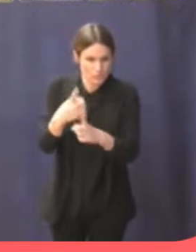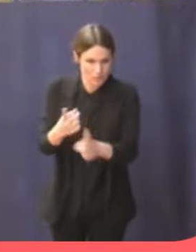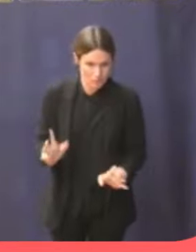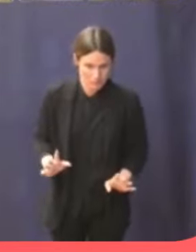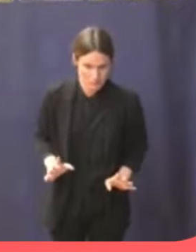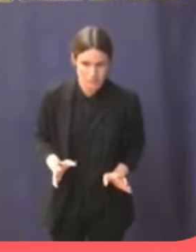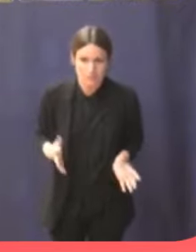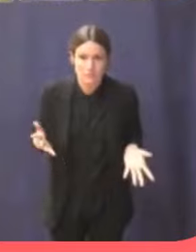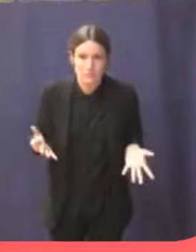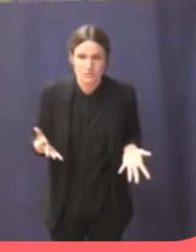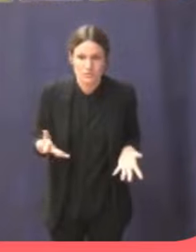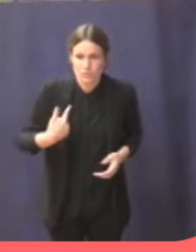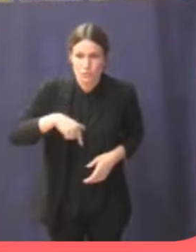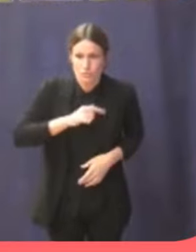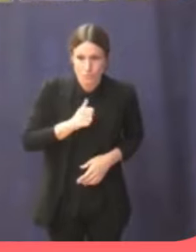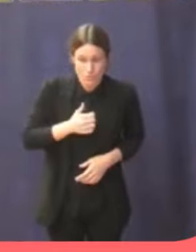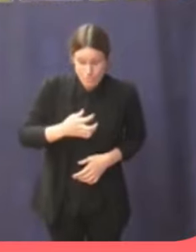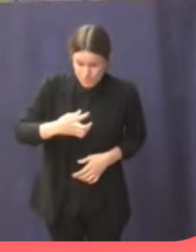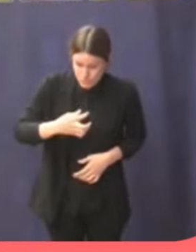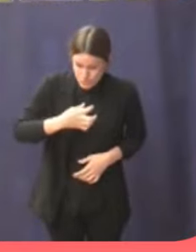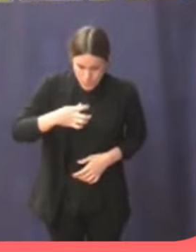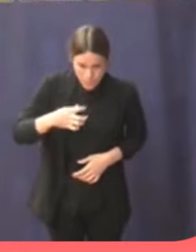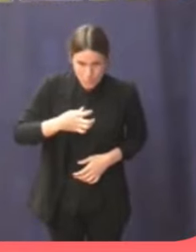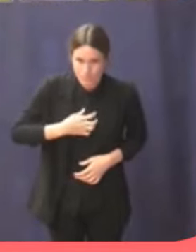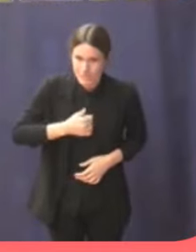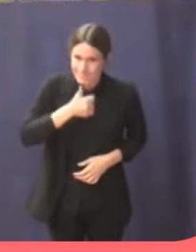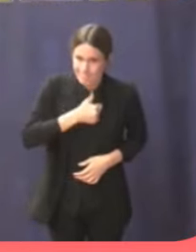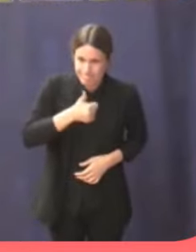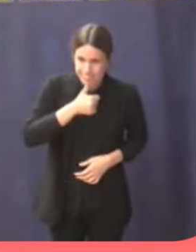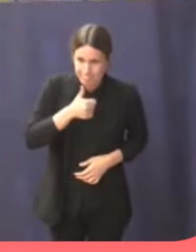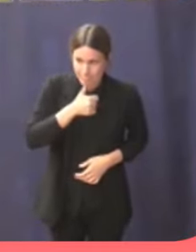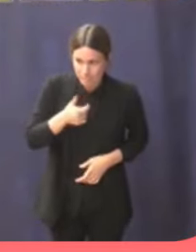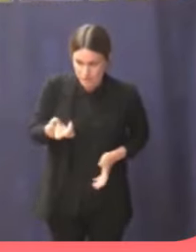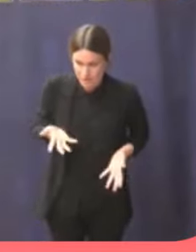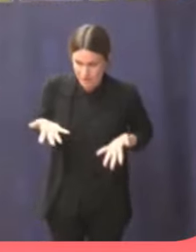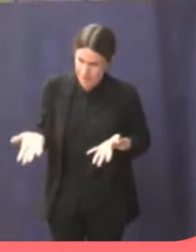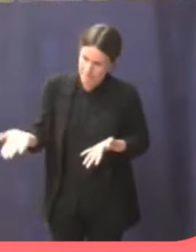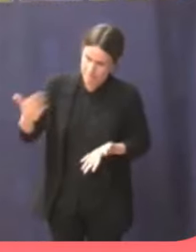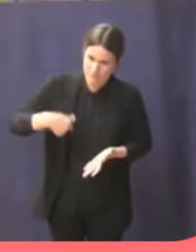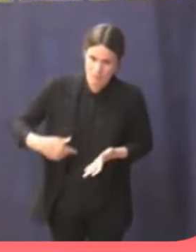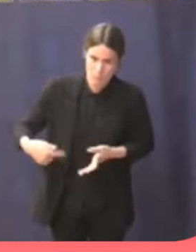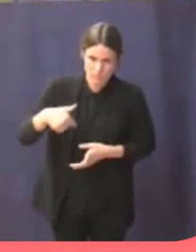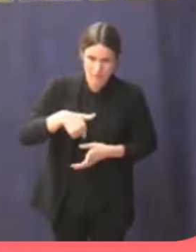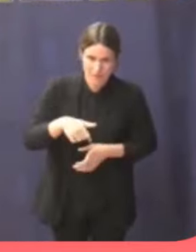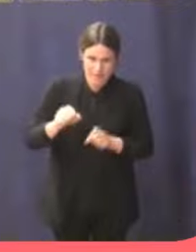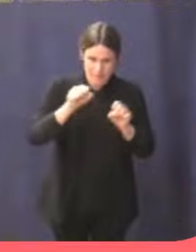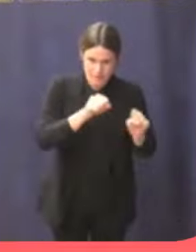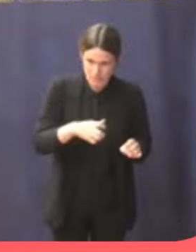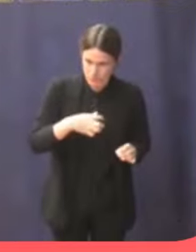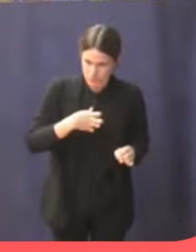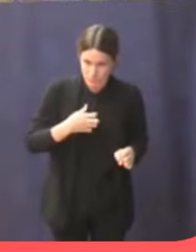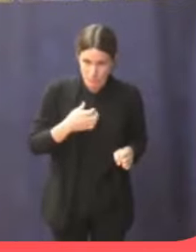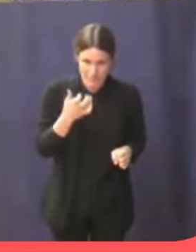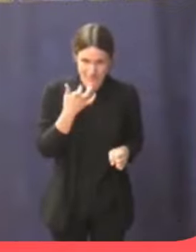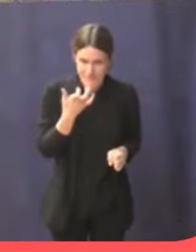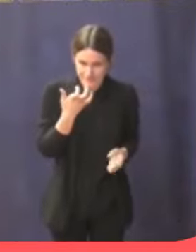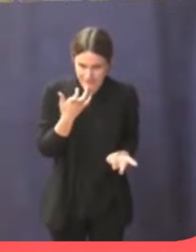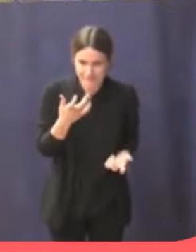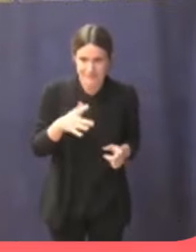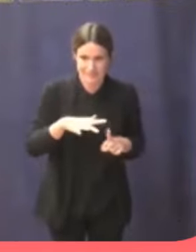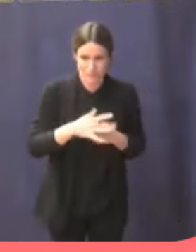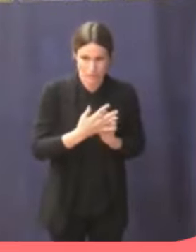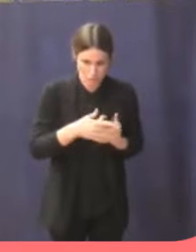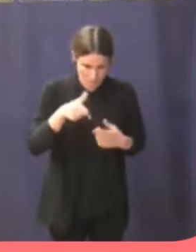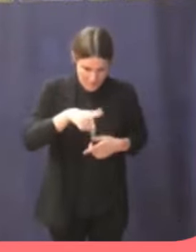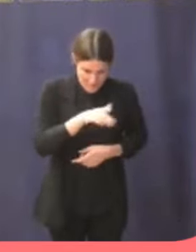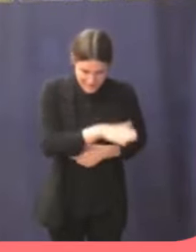no podemos mantener, no podemos ofrecer lo que no tenemos. Es sencillo. Si nosotros tenemos esta cantidad de niños en exclusión, ¿cómo podemos